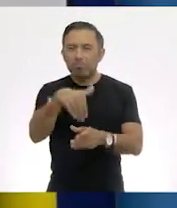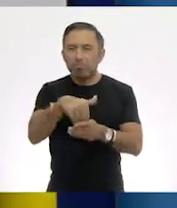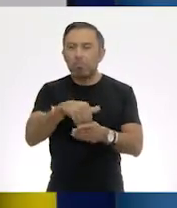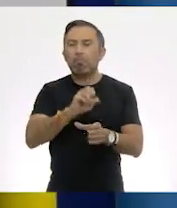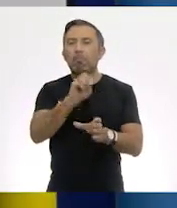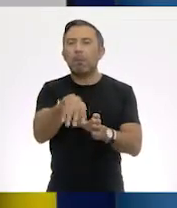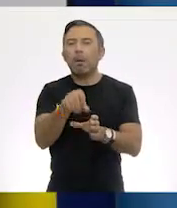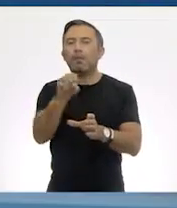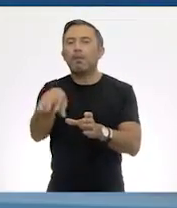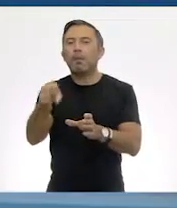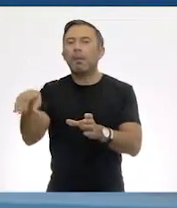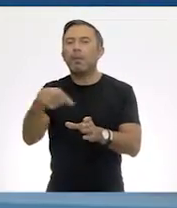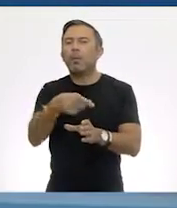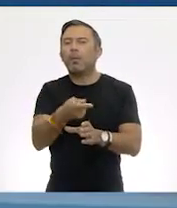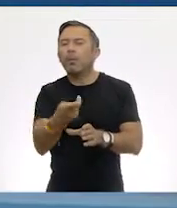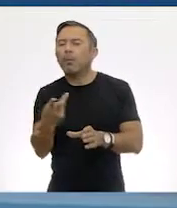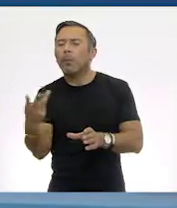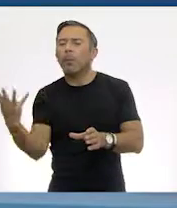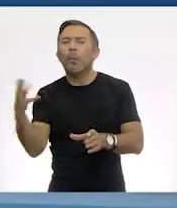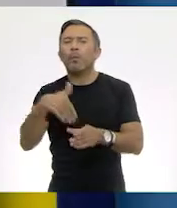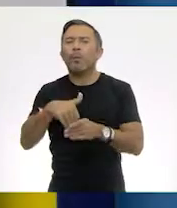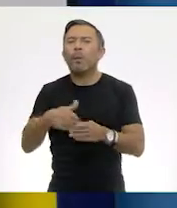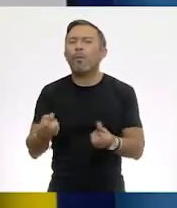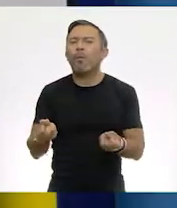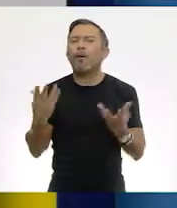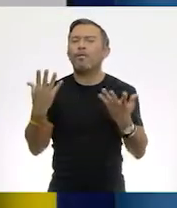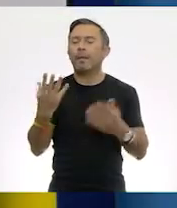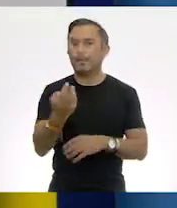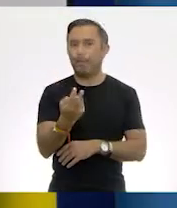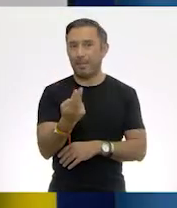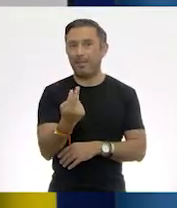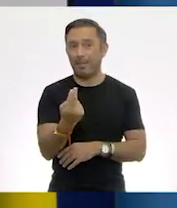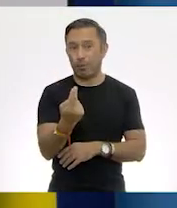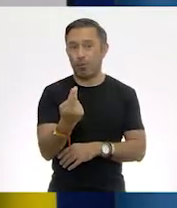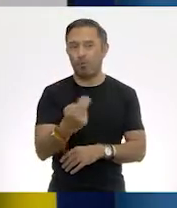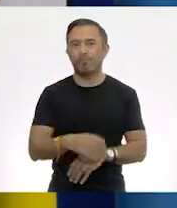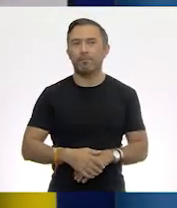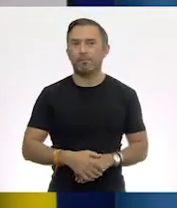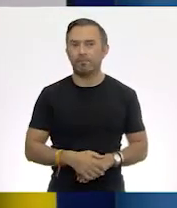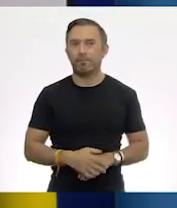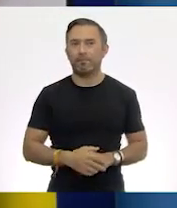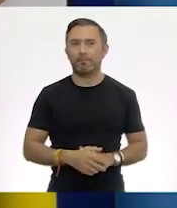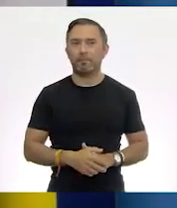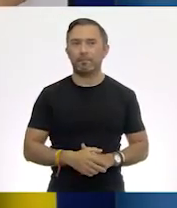resultado? 25 bolsas. Ok.